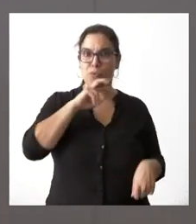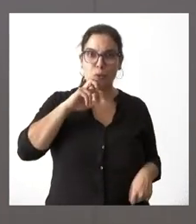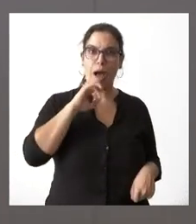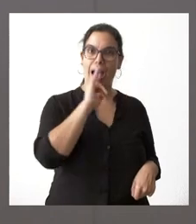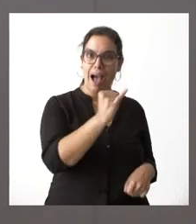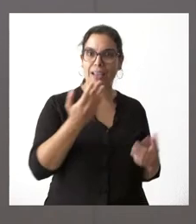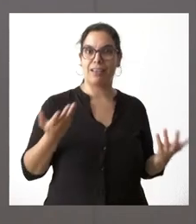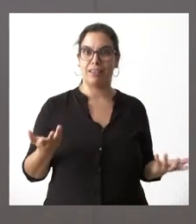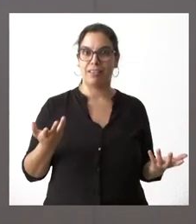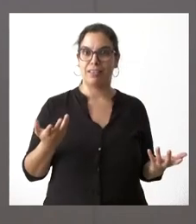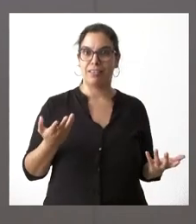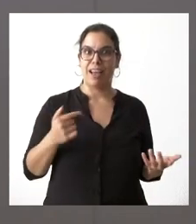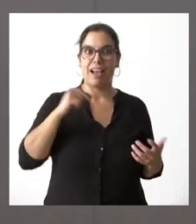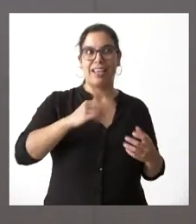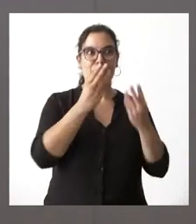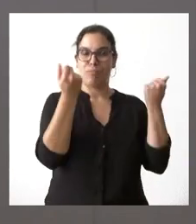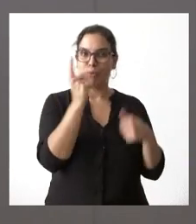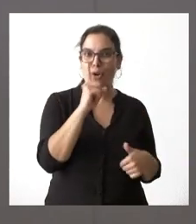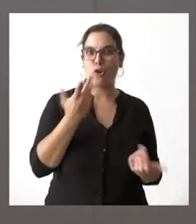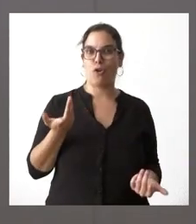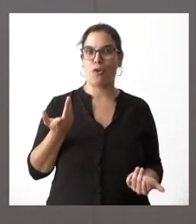no sería más inteligente por parte del gobierno